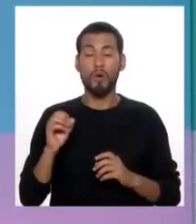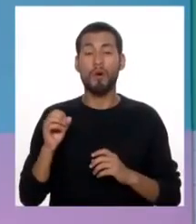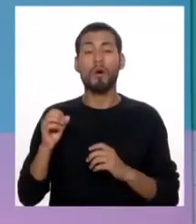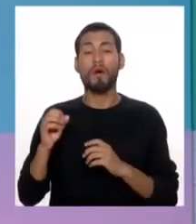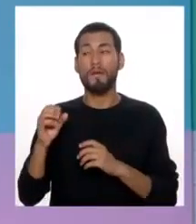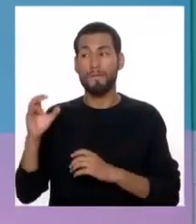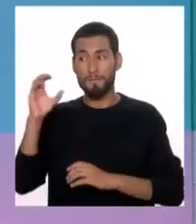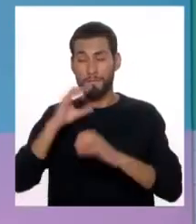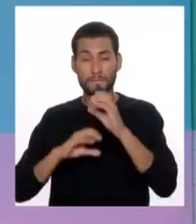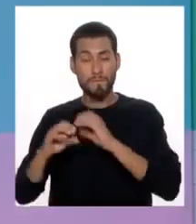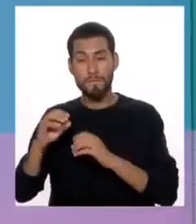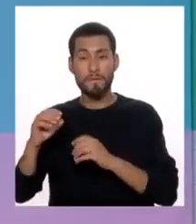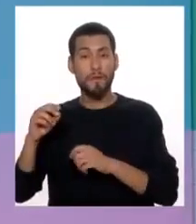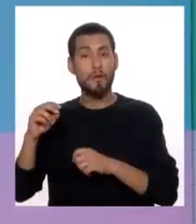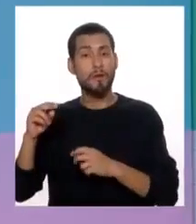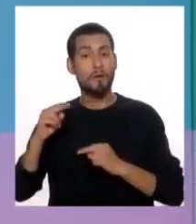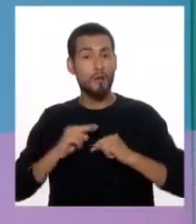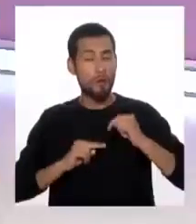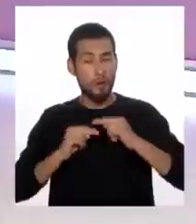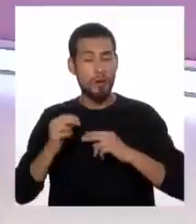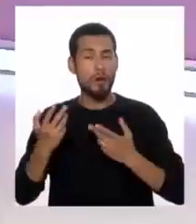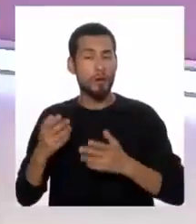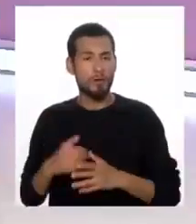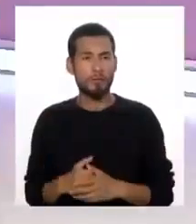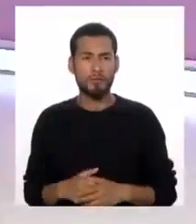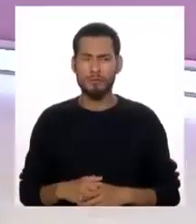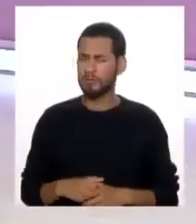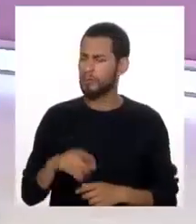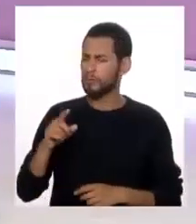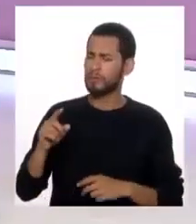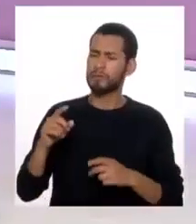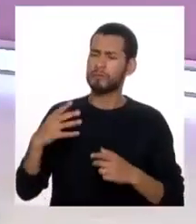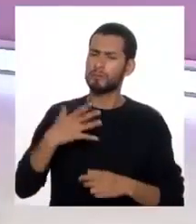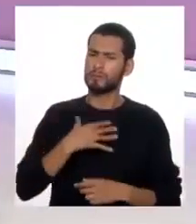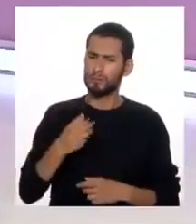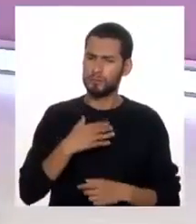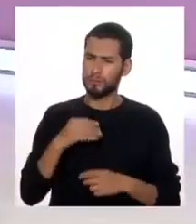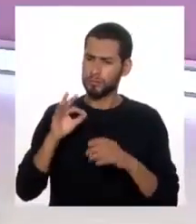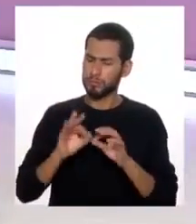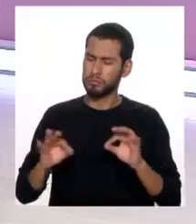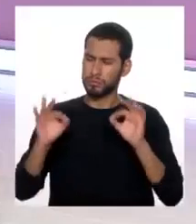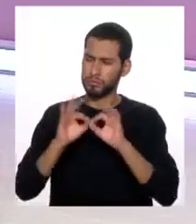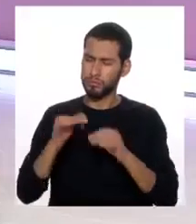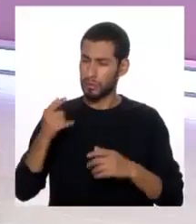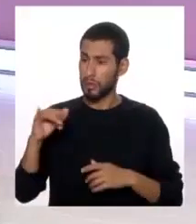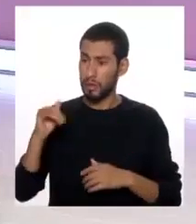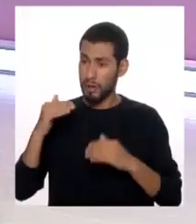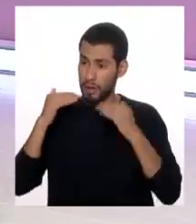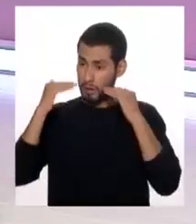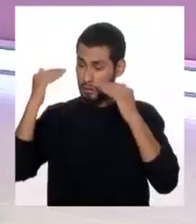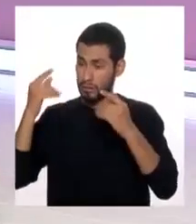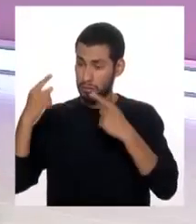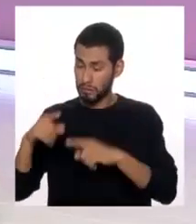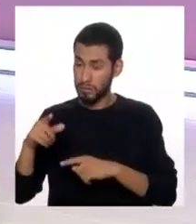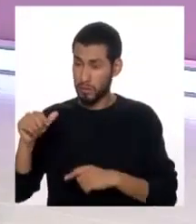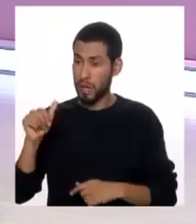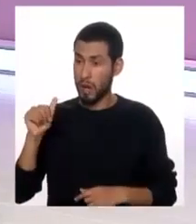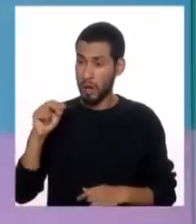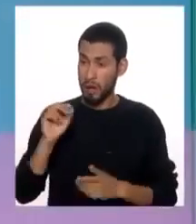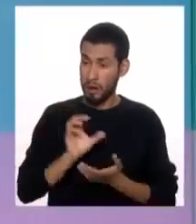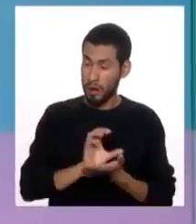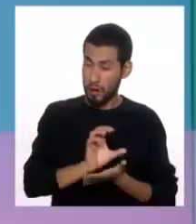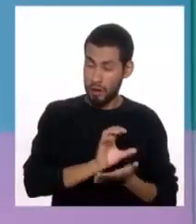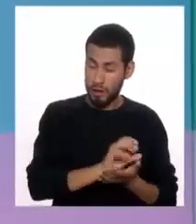una nutricionista o nutricionista. La edad es un tema determinante, entiendo. ¿Pero sucede también en mayores la bulimia y la anorexia? Sí,